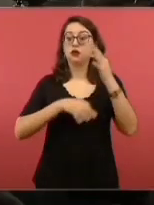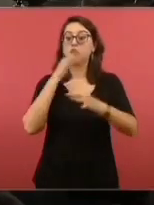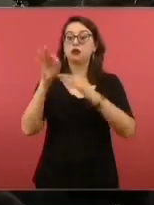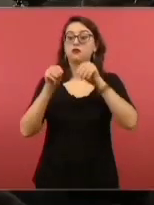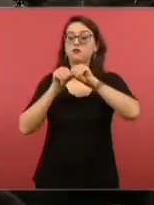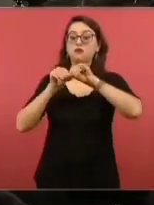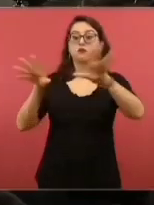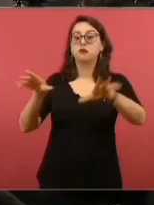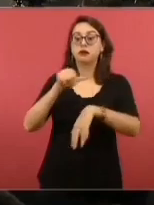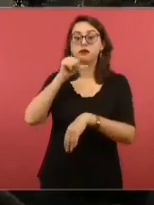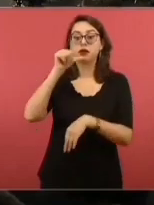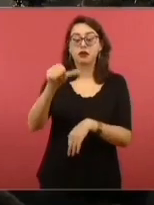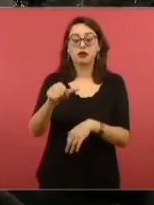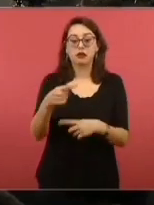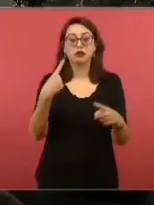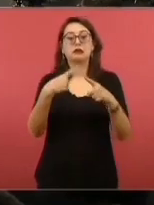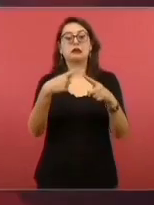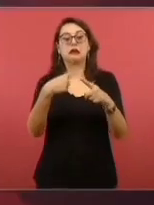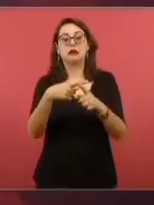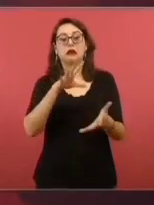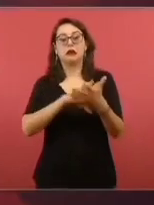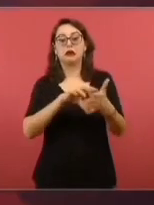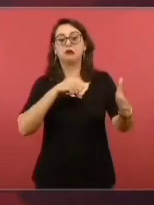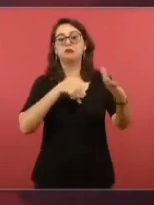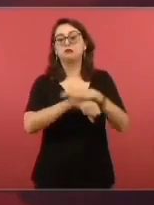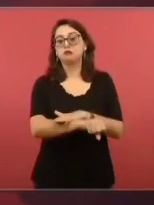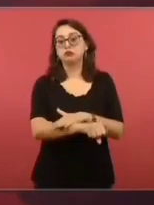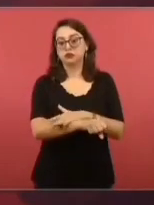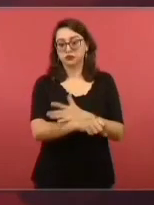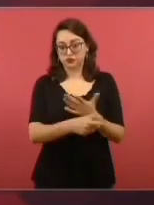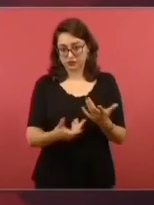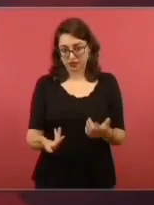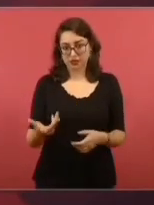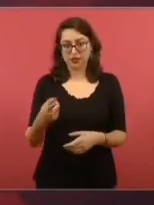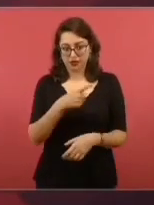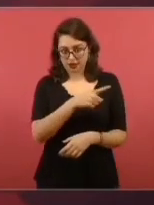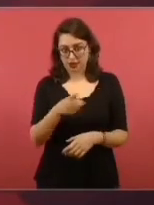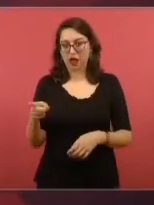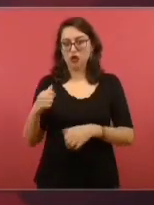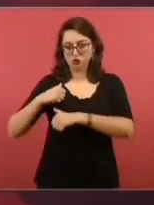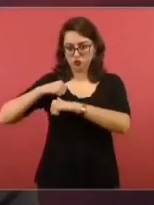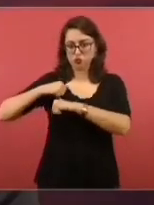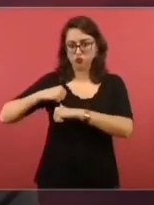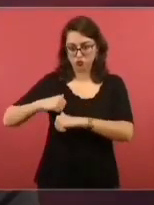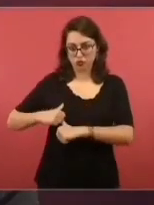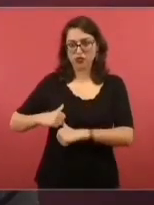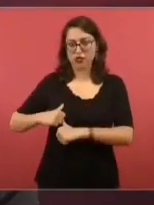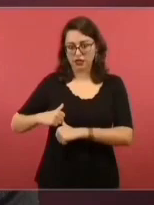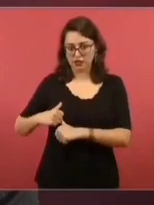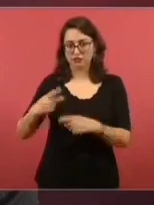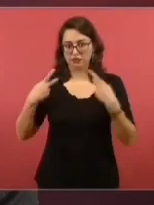y otros importantes